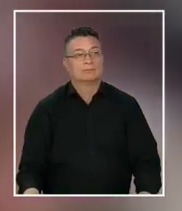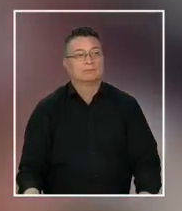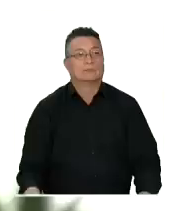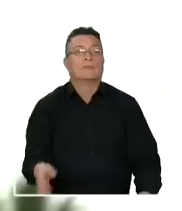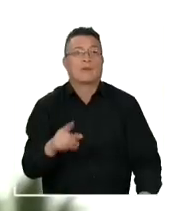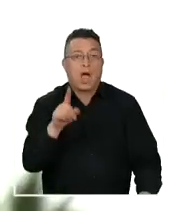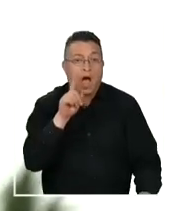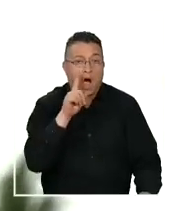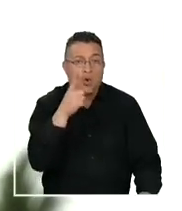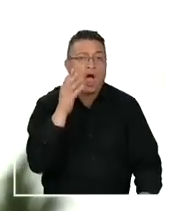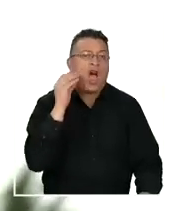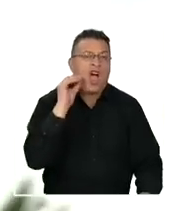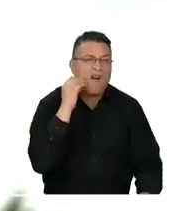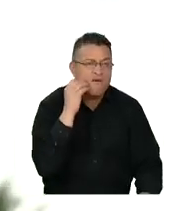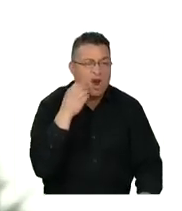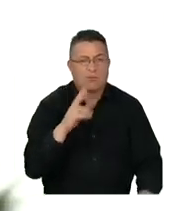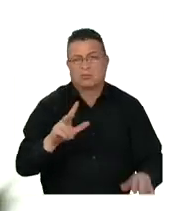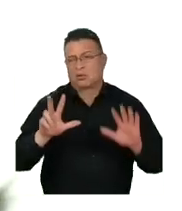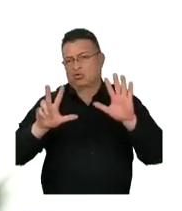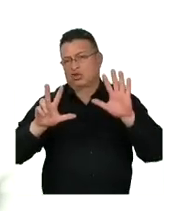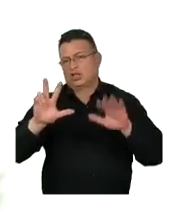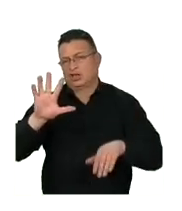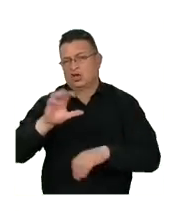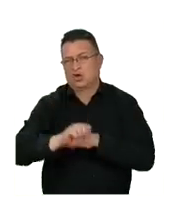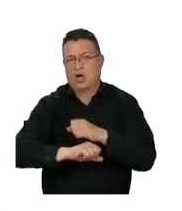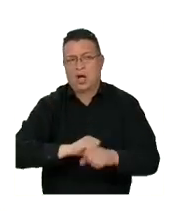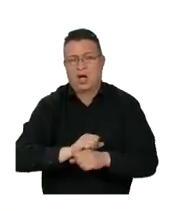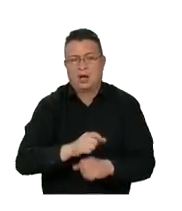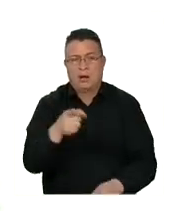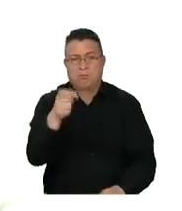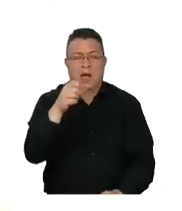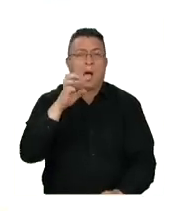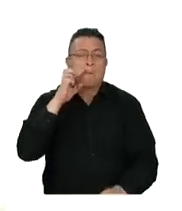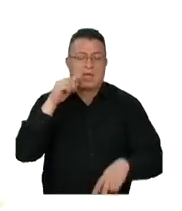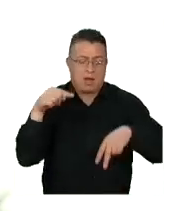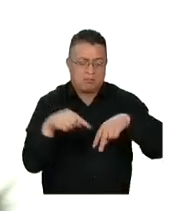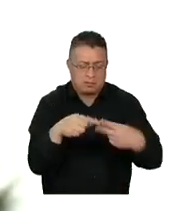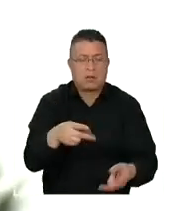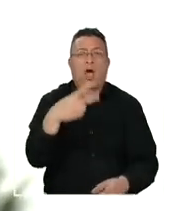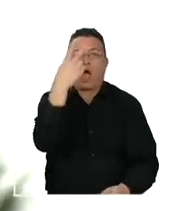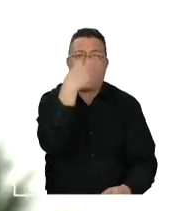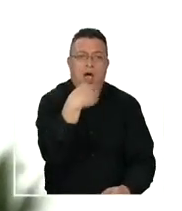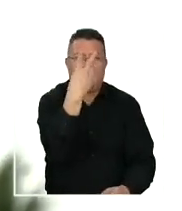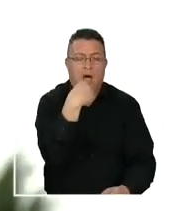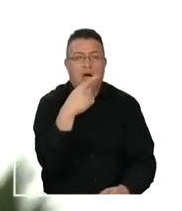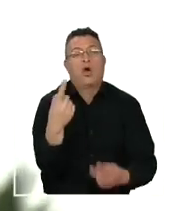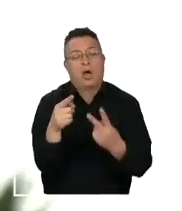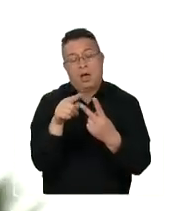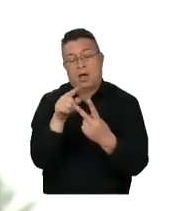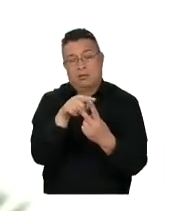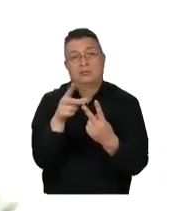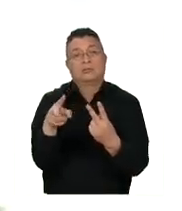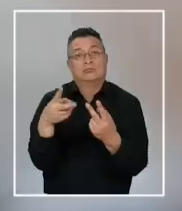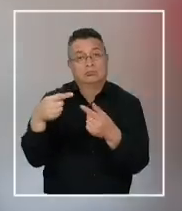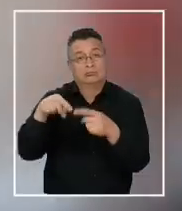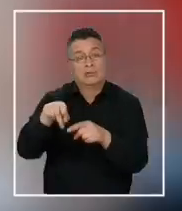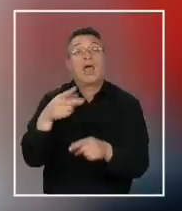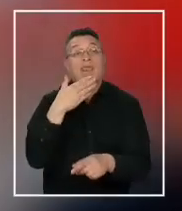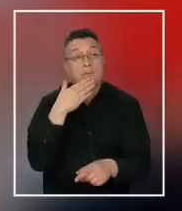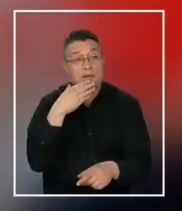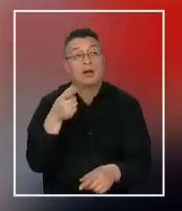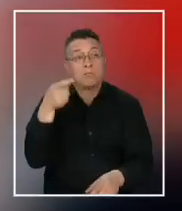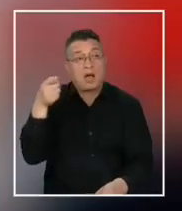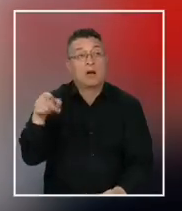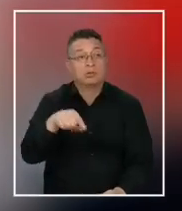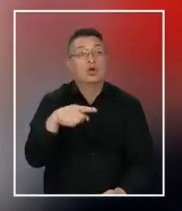Había una abuela. Tenía como ochenta y cinco años. Le dispararon en la pierna y estaba llorando. Una pareja también recibió disparos. Y